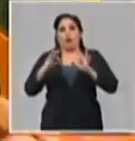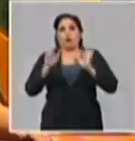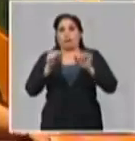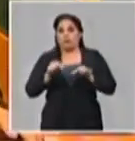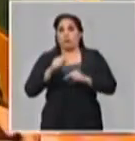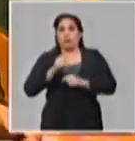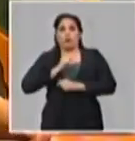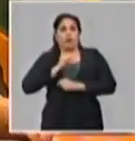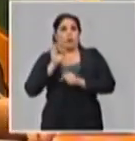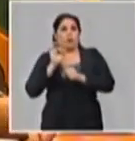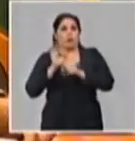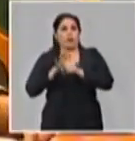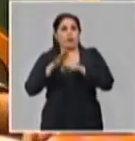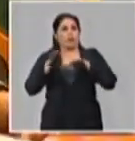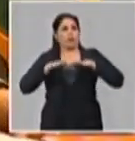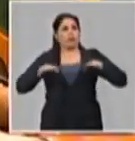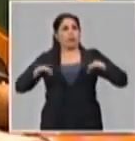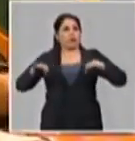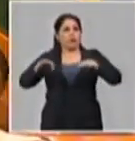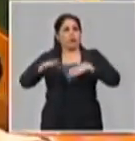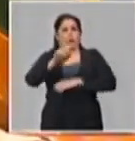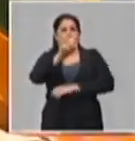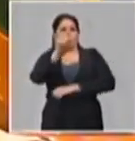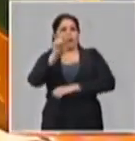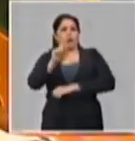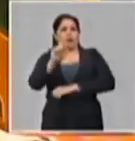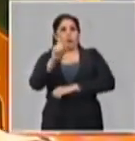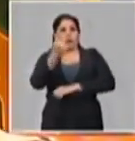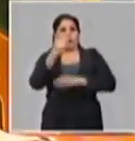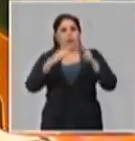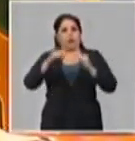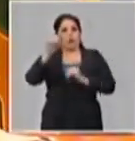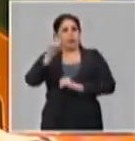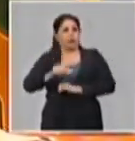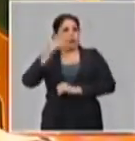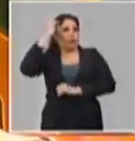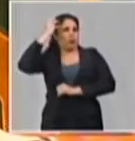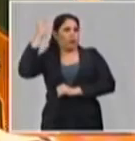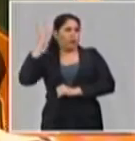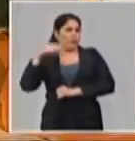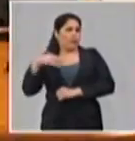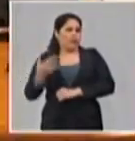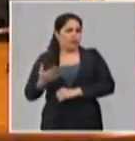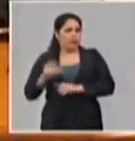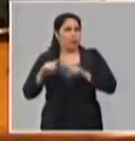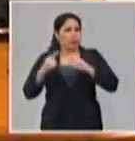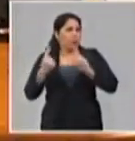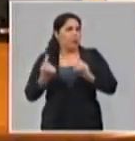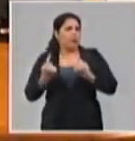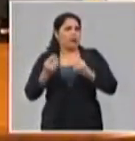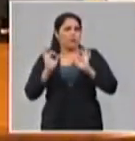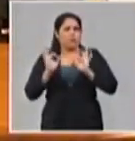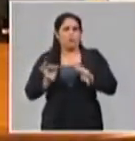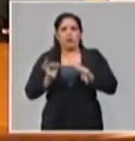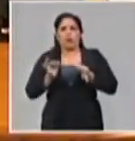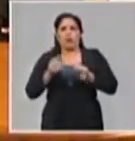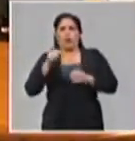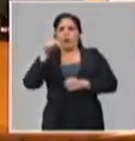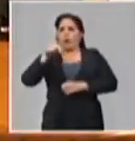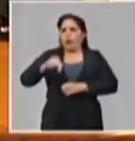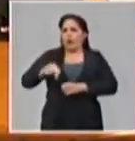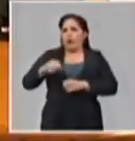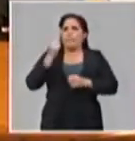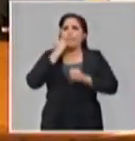Quisiera comenzar esta mesa redonda preguntándole al primer ministro de nuestro gobierno a qué obedece ello que se ha concebido